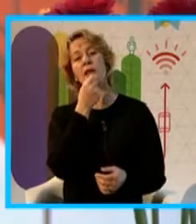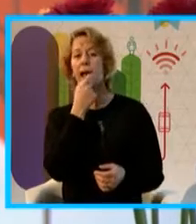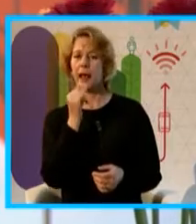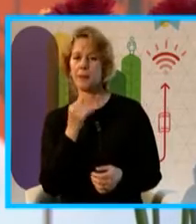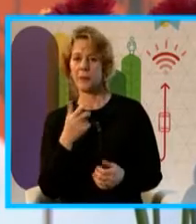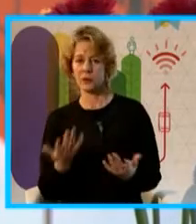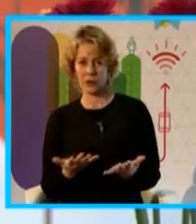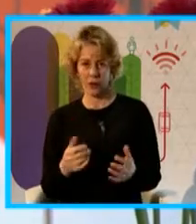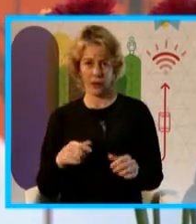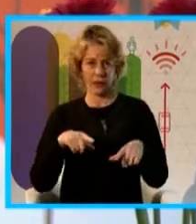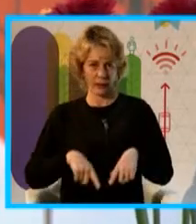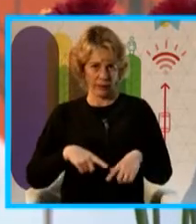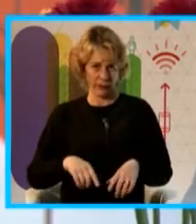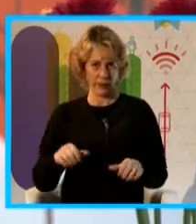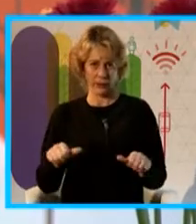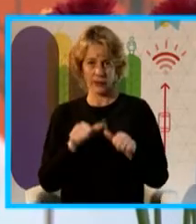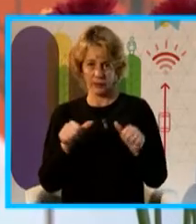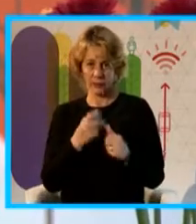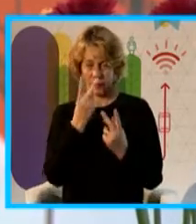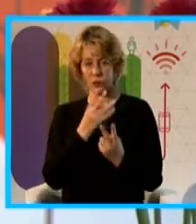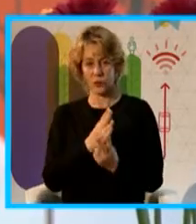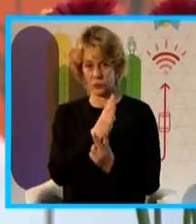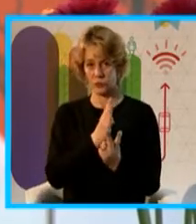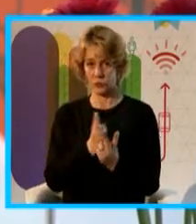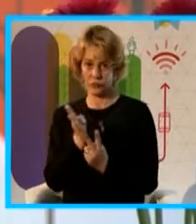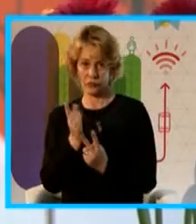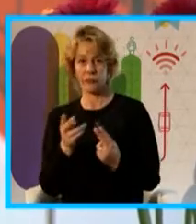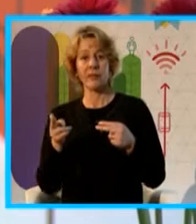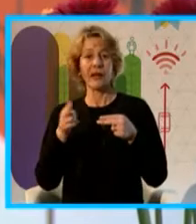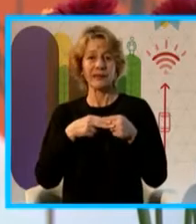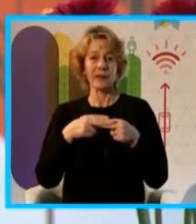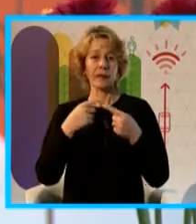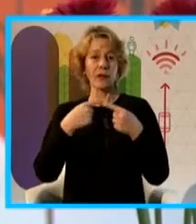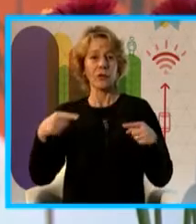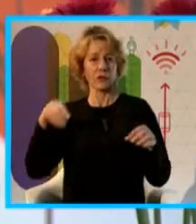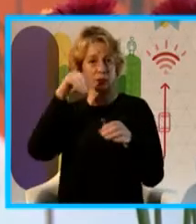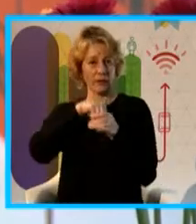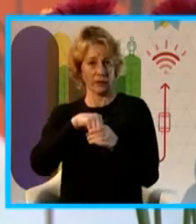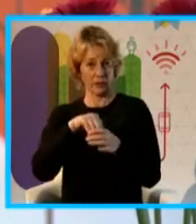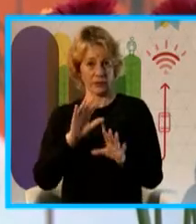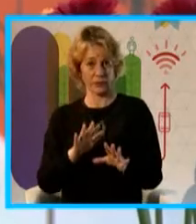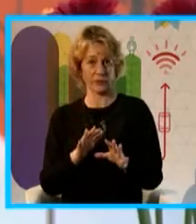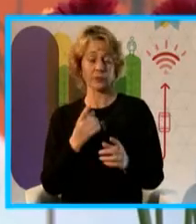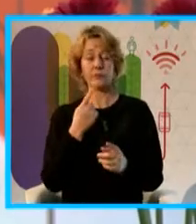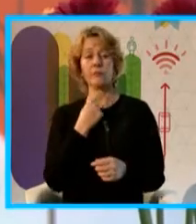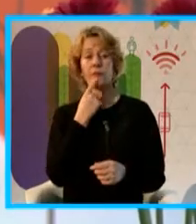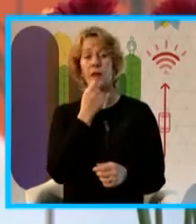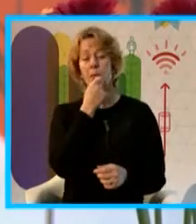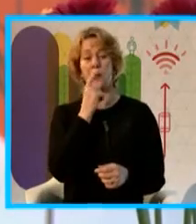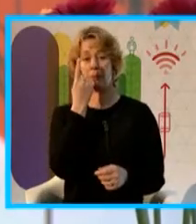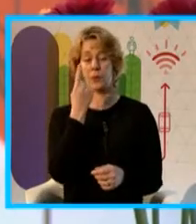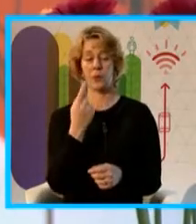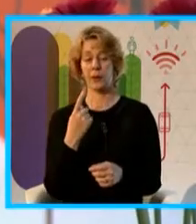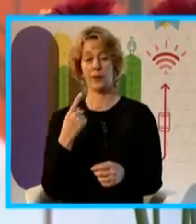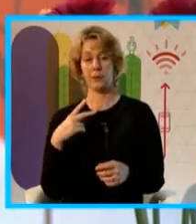Intendencia con esta visión de Internet de las Cosas. Pablo en particular nos va a contar una aplicación de Internet de las